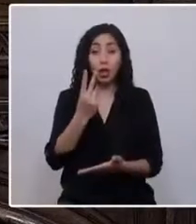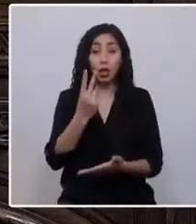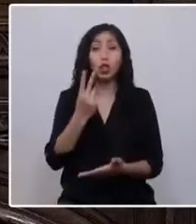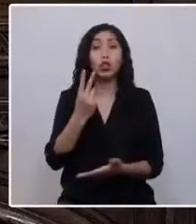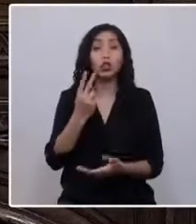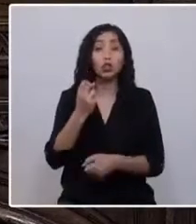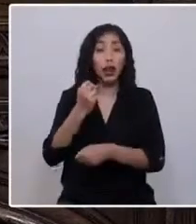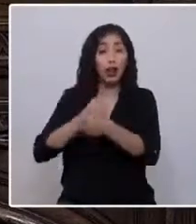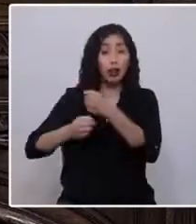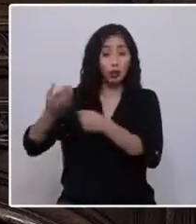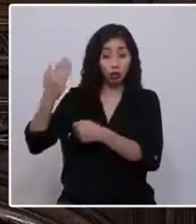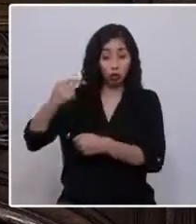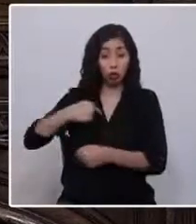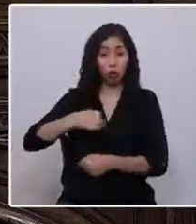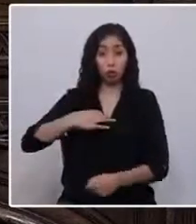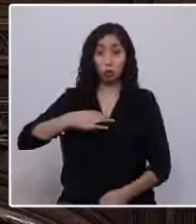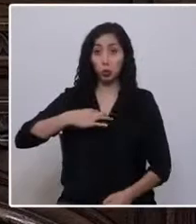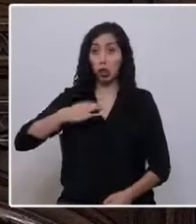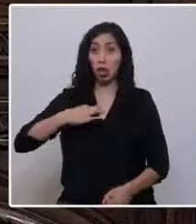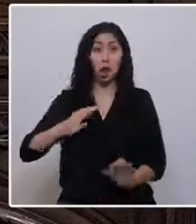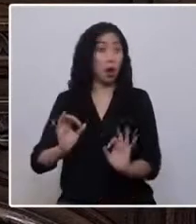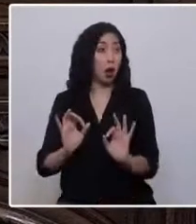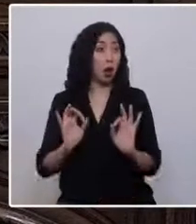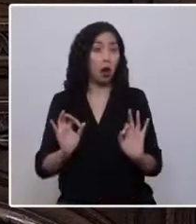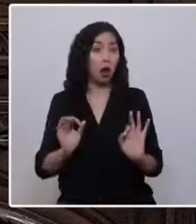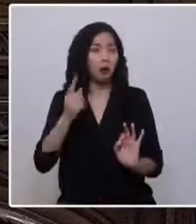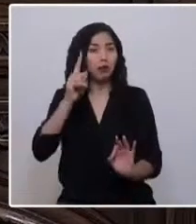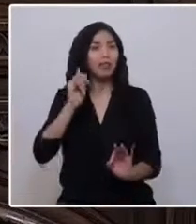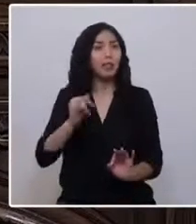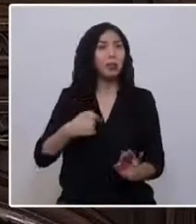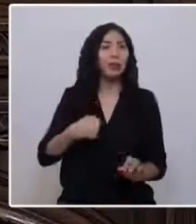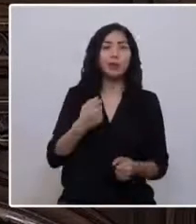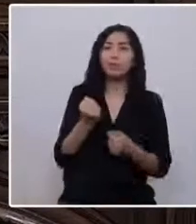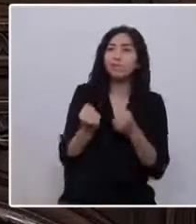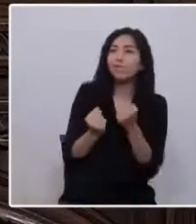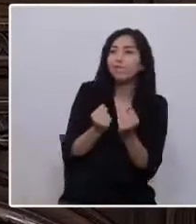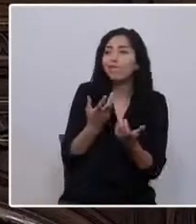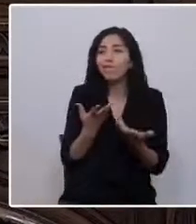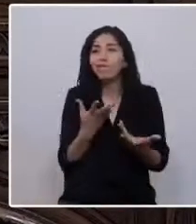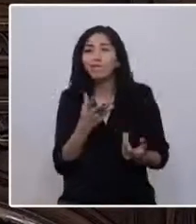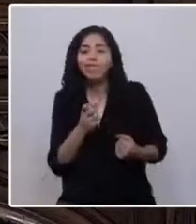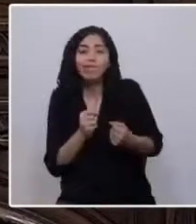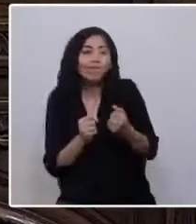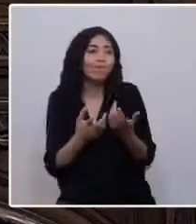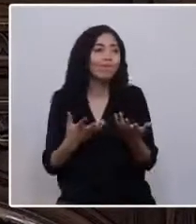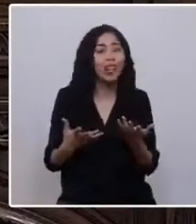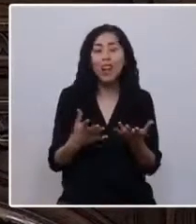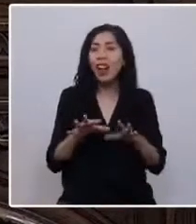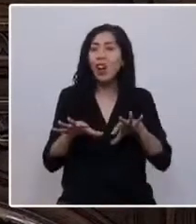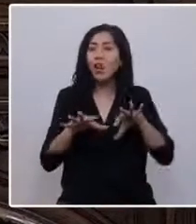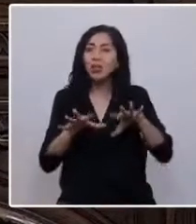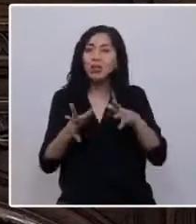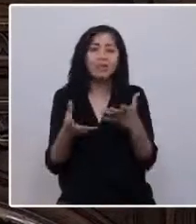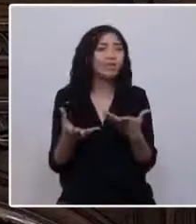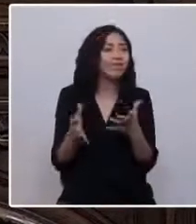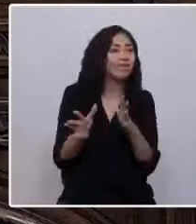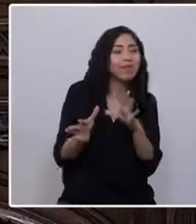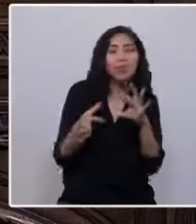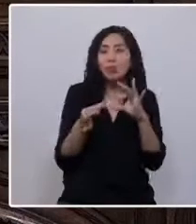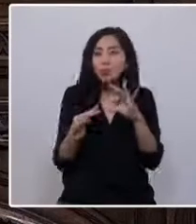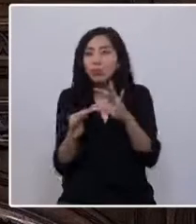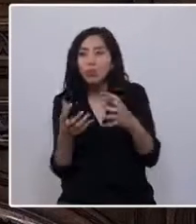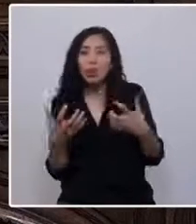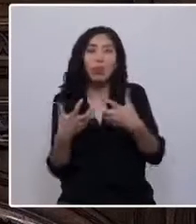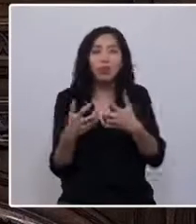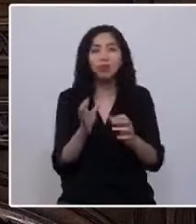una ciudadana común y corriente, pero siempre estaba con la inquietud constante de que las cosas no cuadraban. Vengo de una